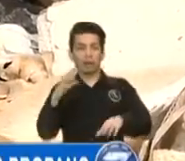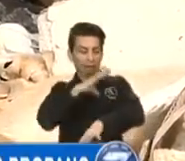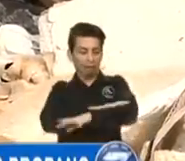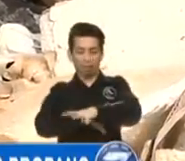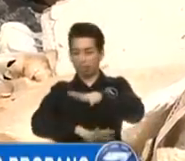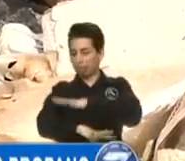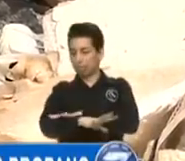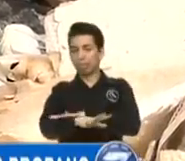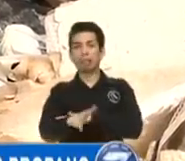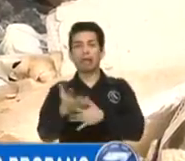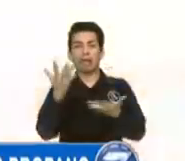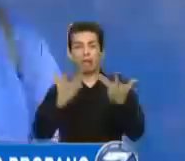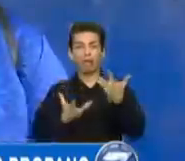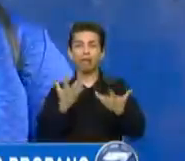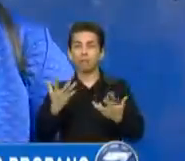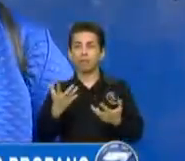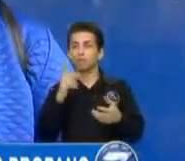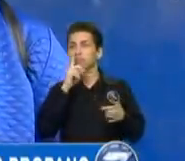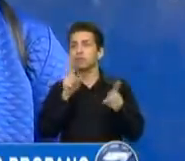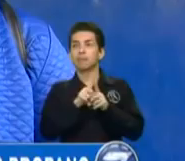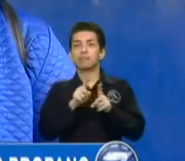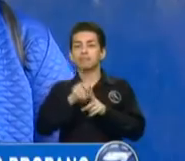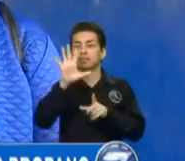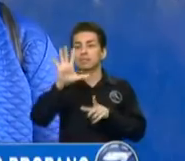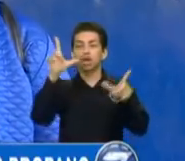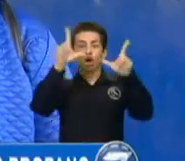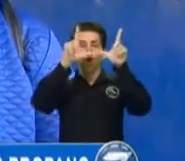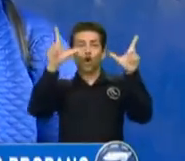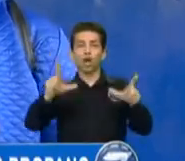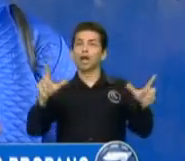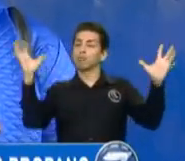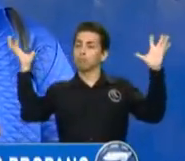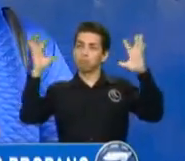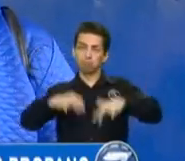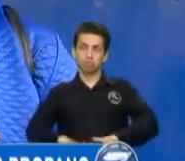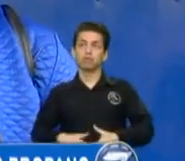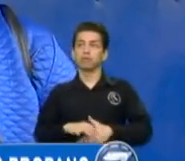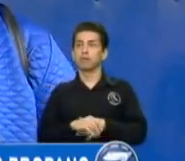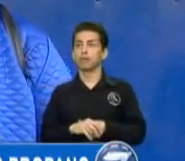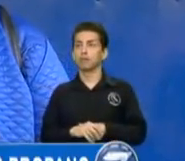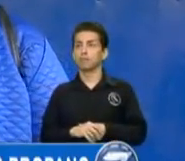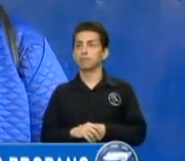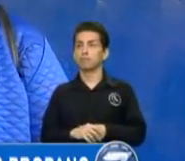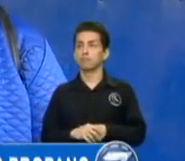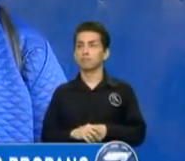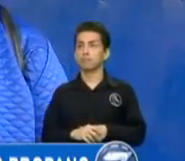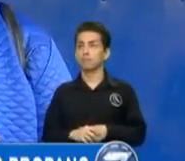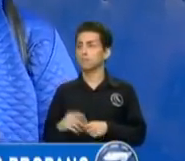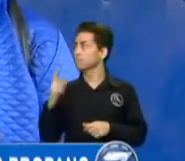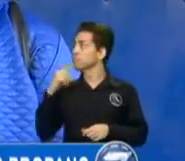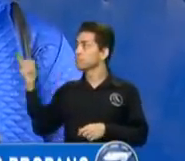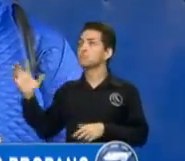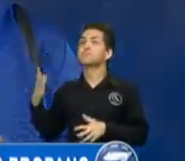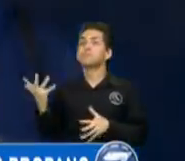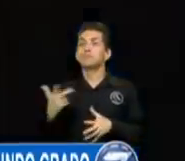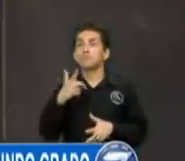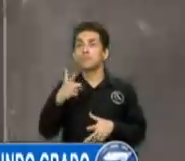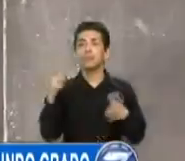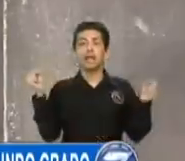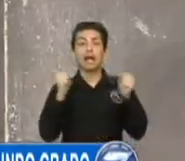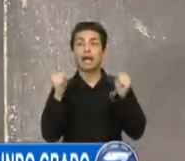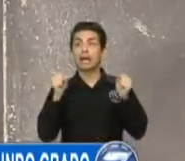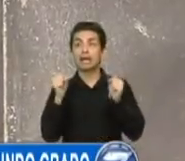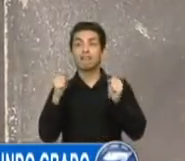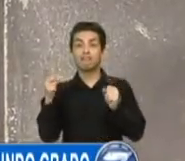daño en cinco locales. Es cuantioso. Solo mi congelador vale 14 metros, está destruido